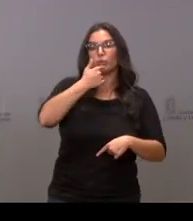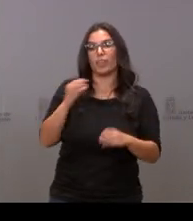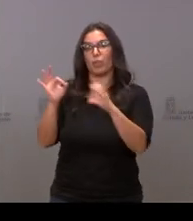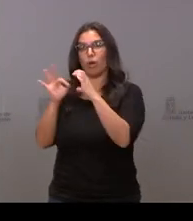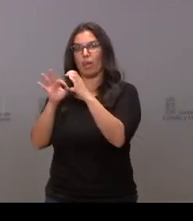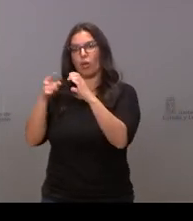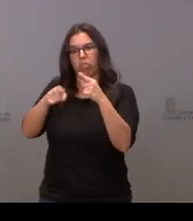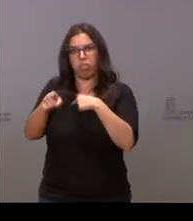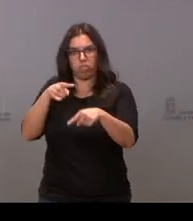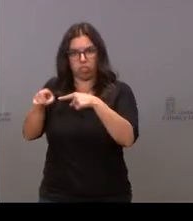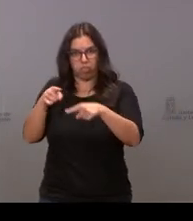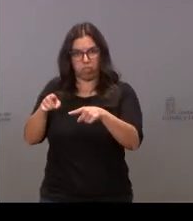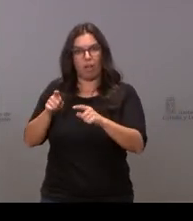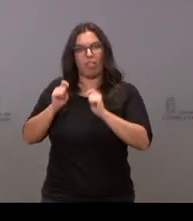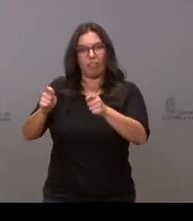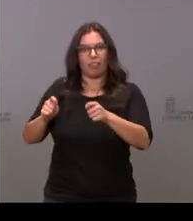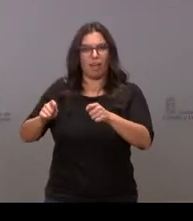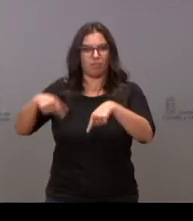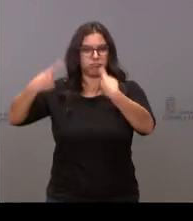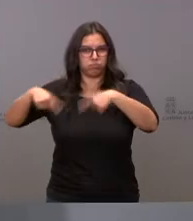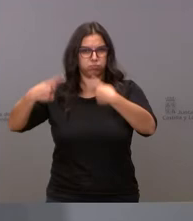la política en esta comunidad autónoma